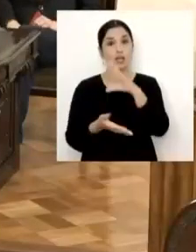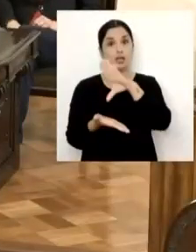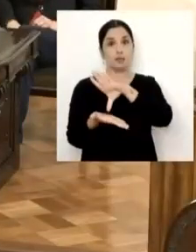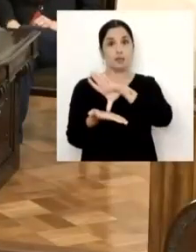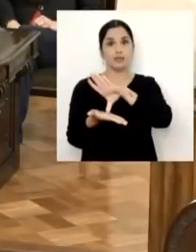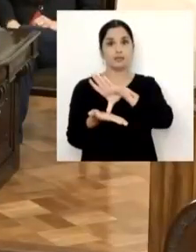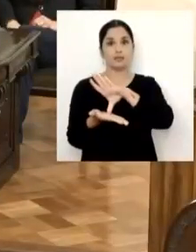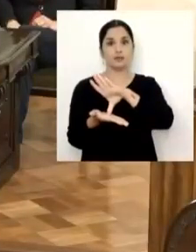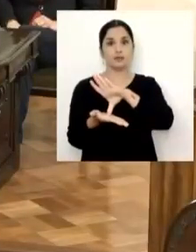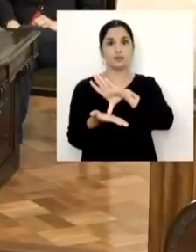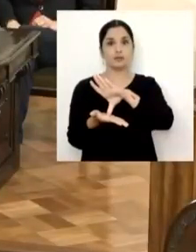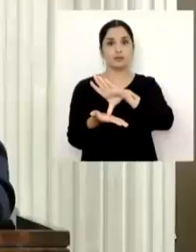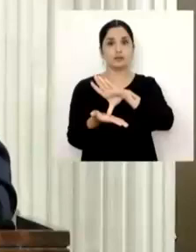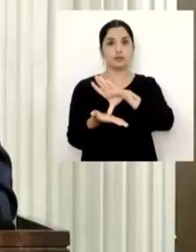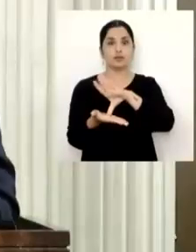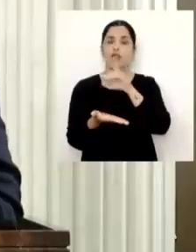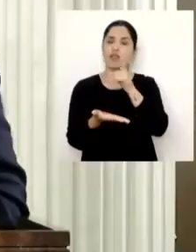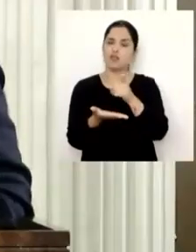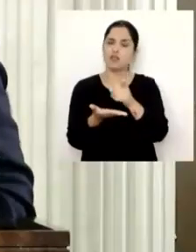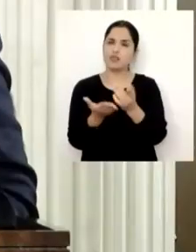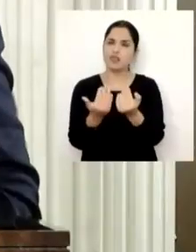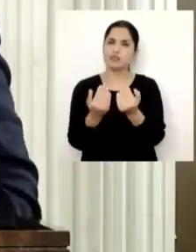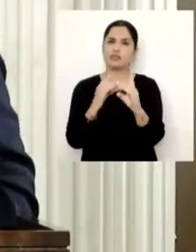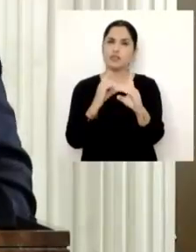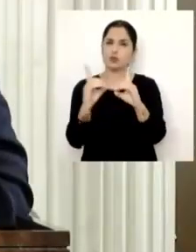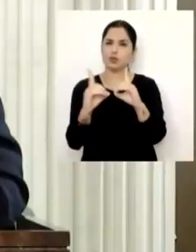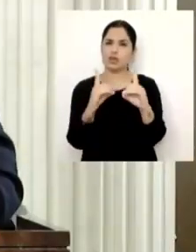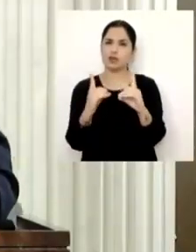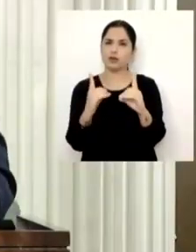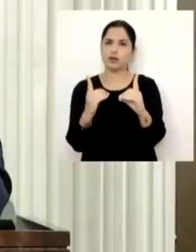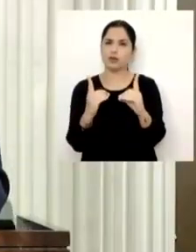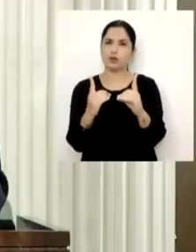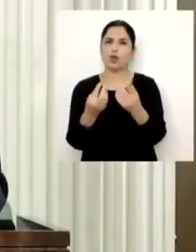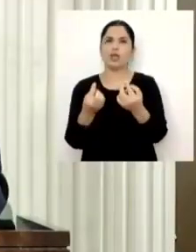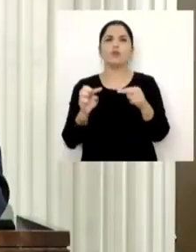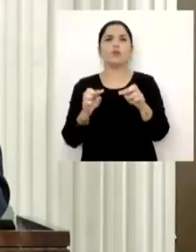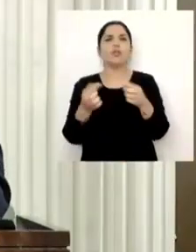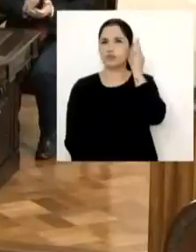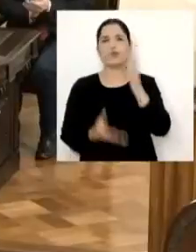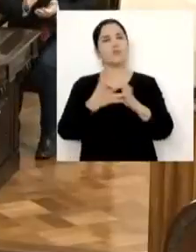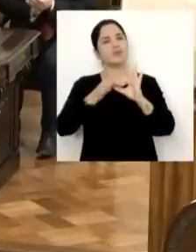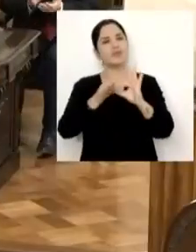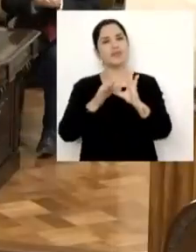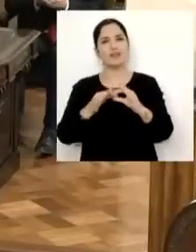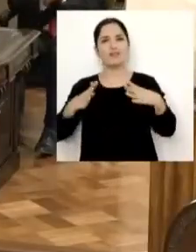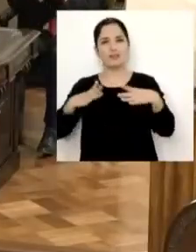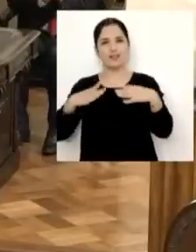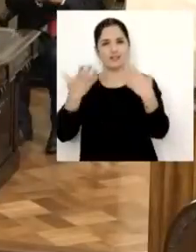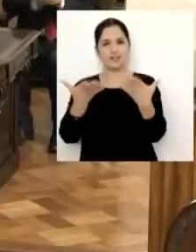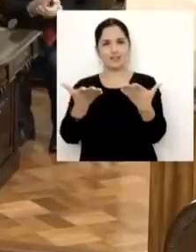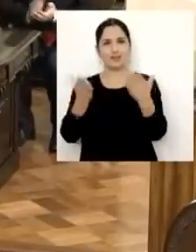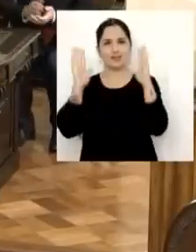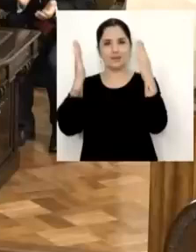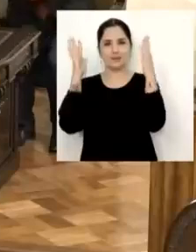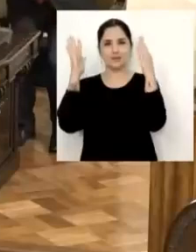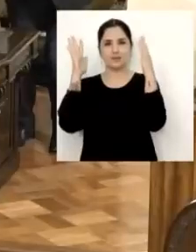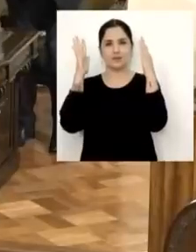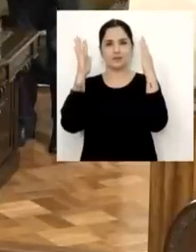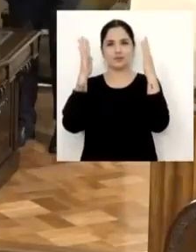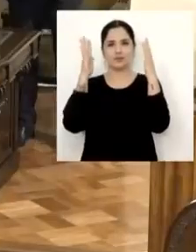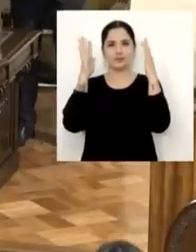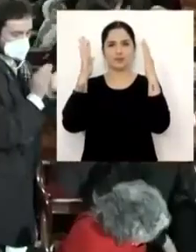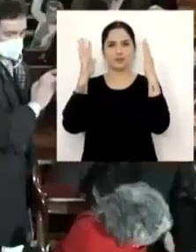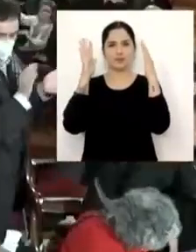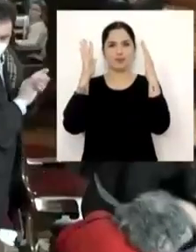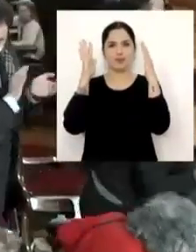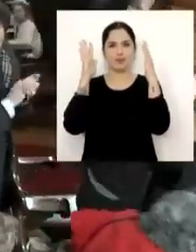como rectora del plantel, convirtiéndose así en la primera mujer en asumir la máxima autoridad de la más antigua universidad